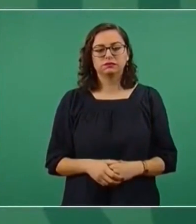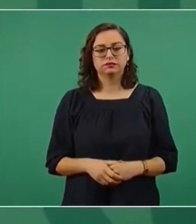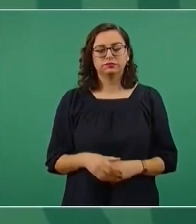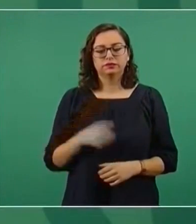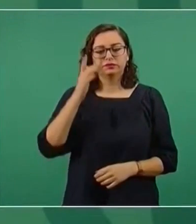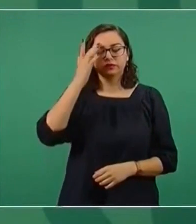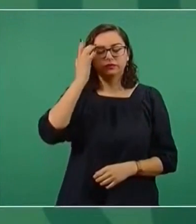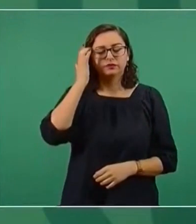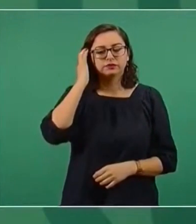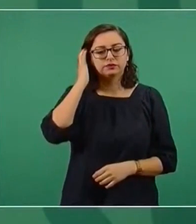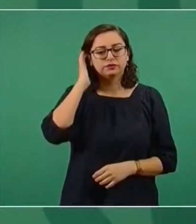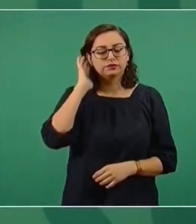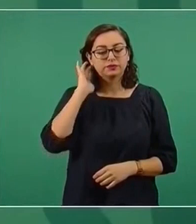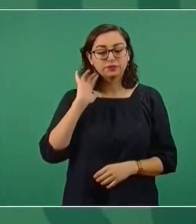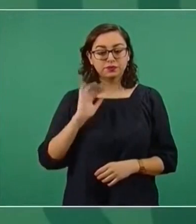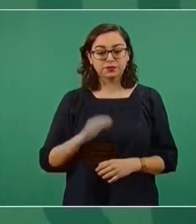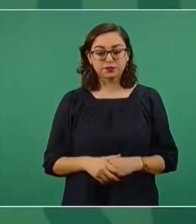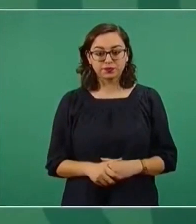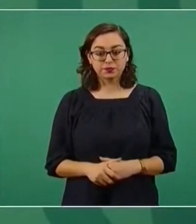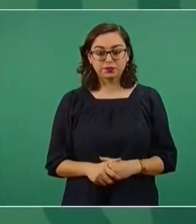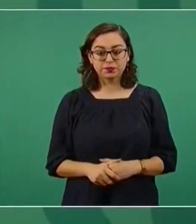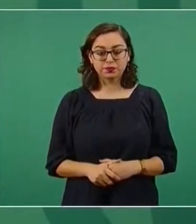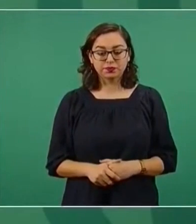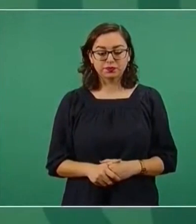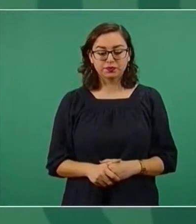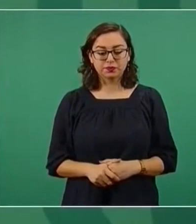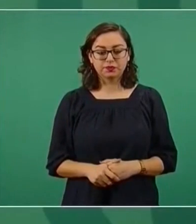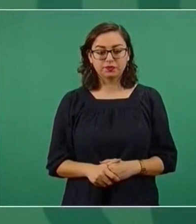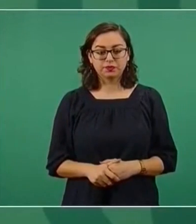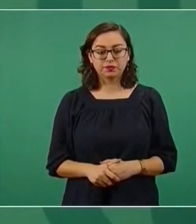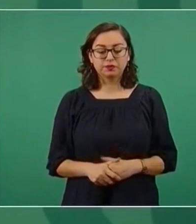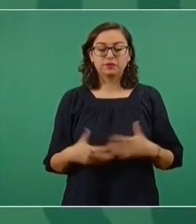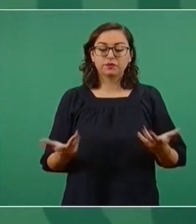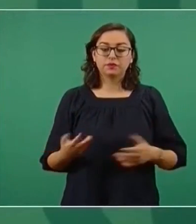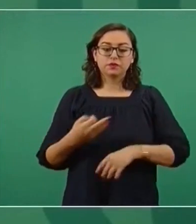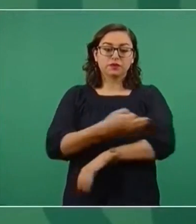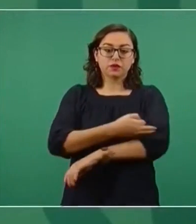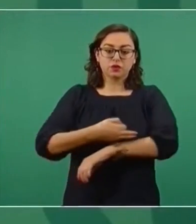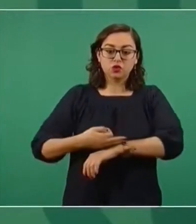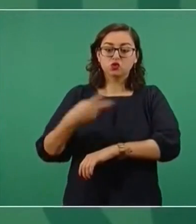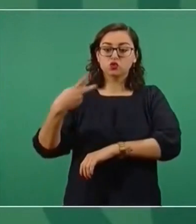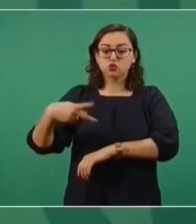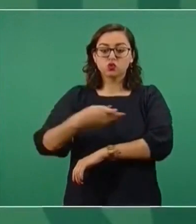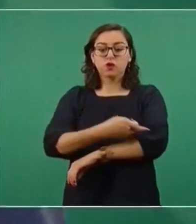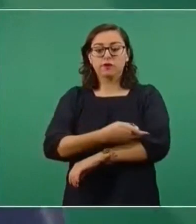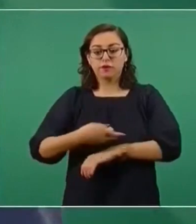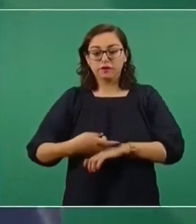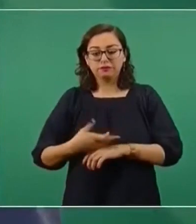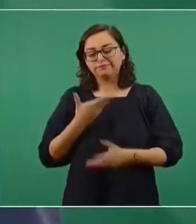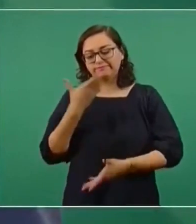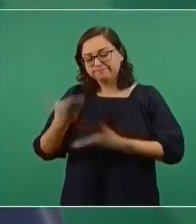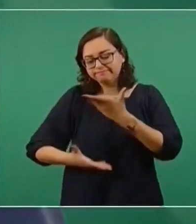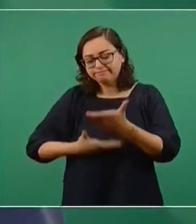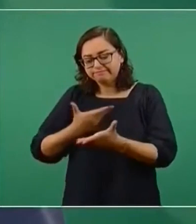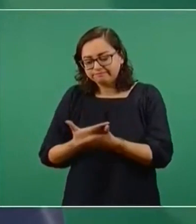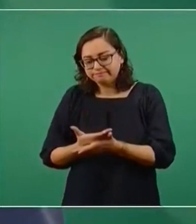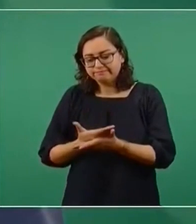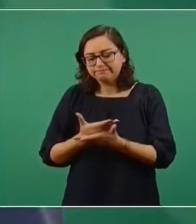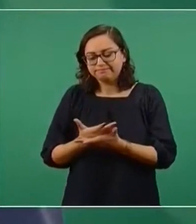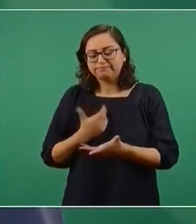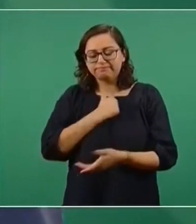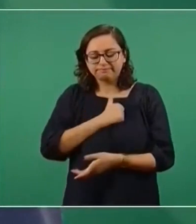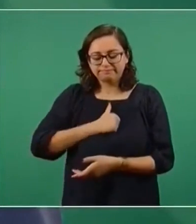enviar nuestro pésame a los familiares y acompañado del pésame